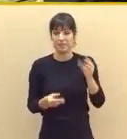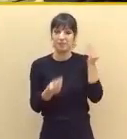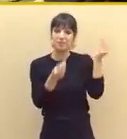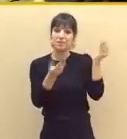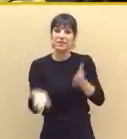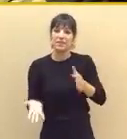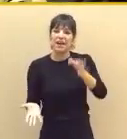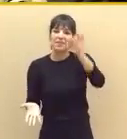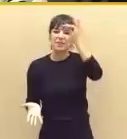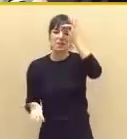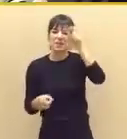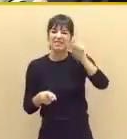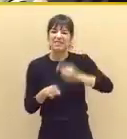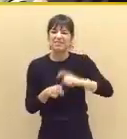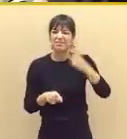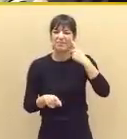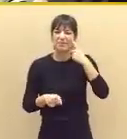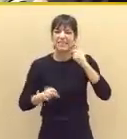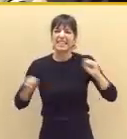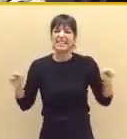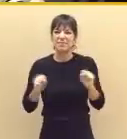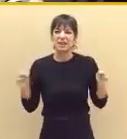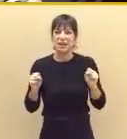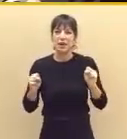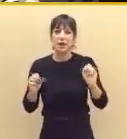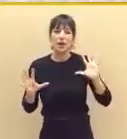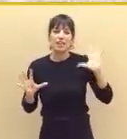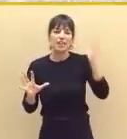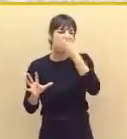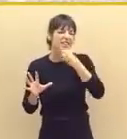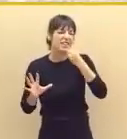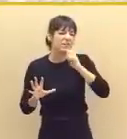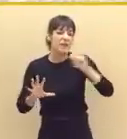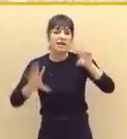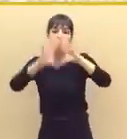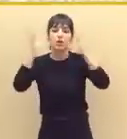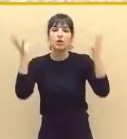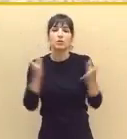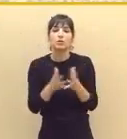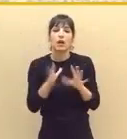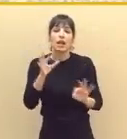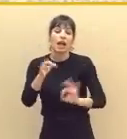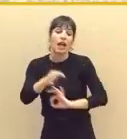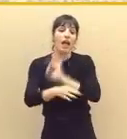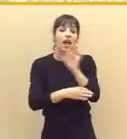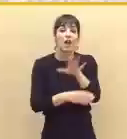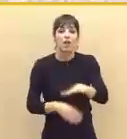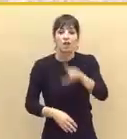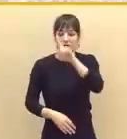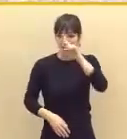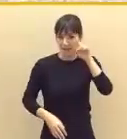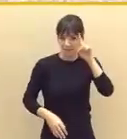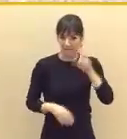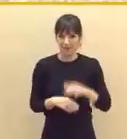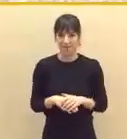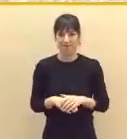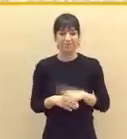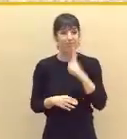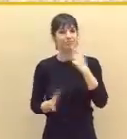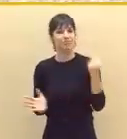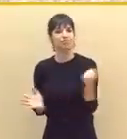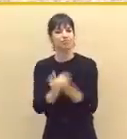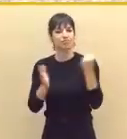domingos de invierno en los que el cielo más bello del mundo elige amanecer en Madrid, como símbolo de